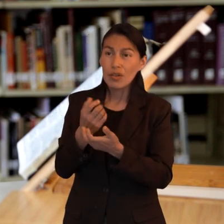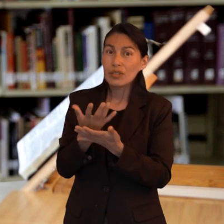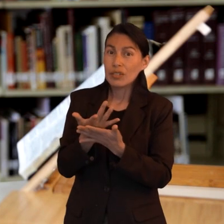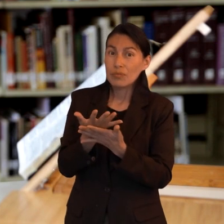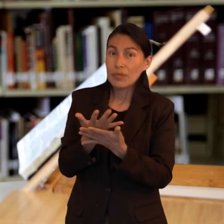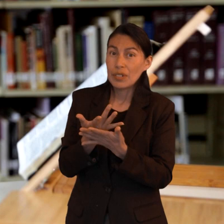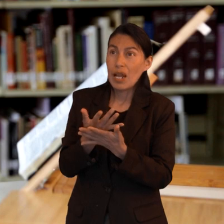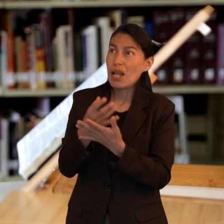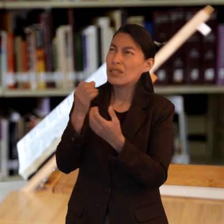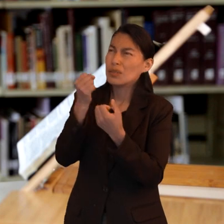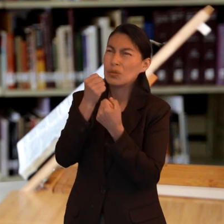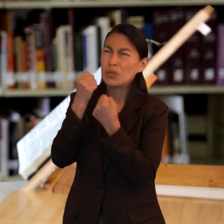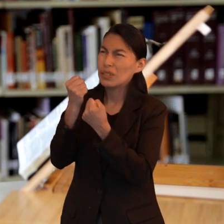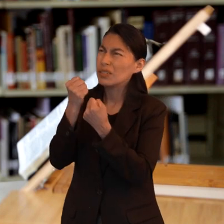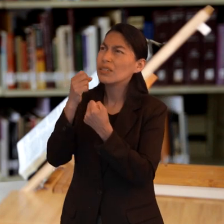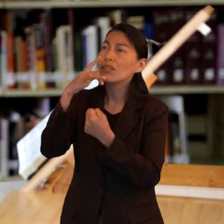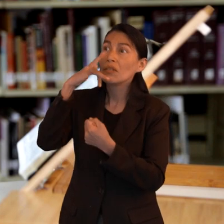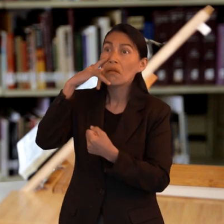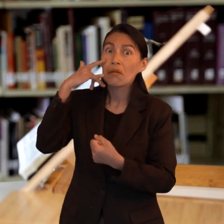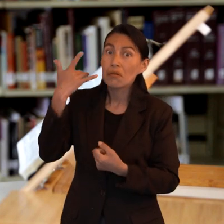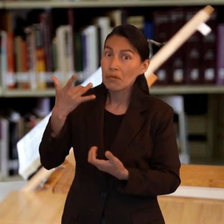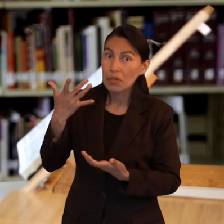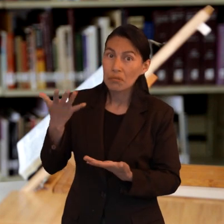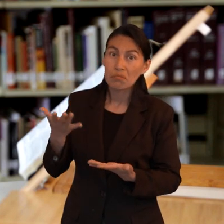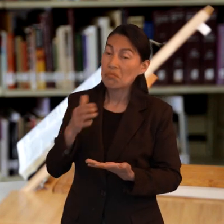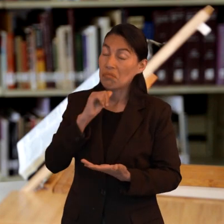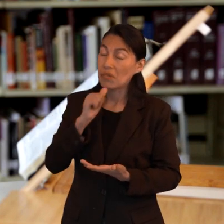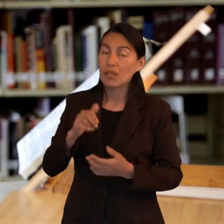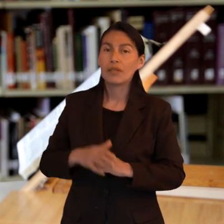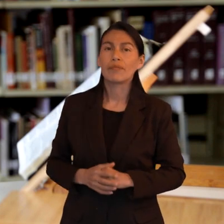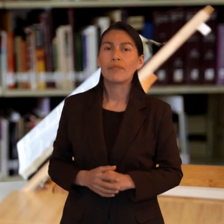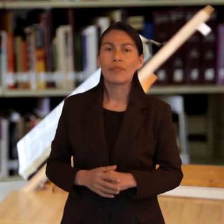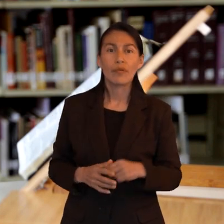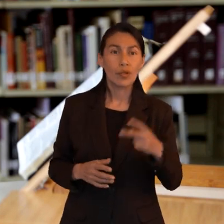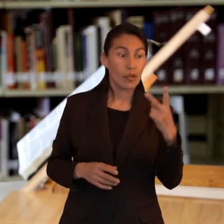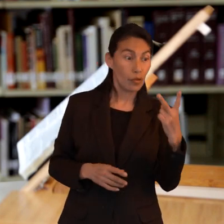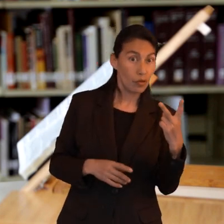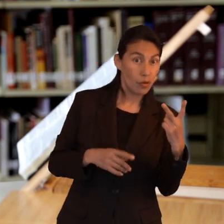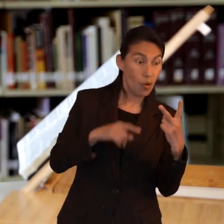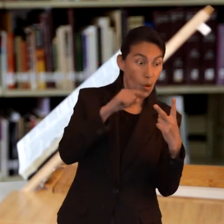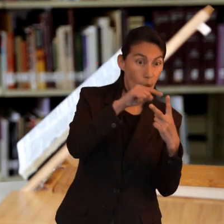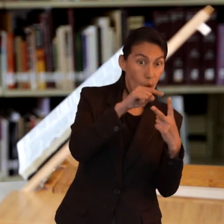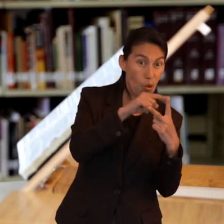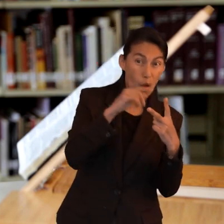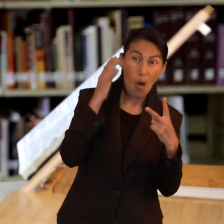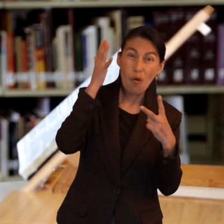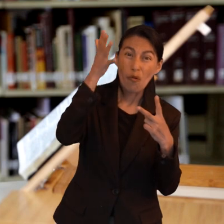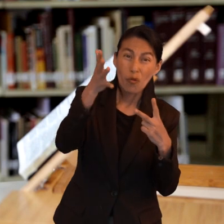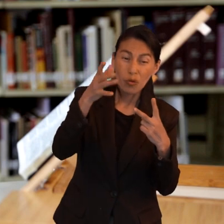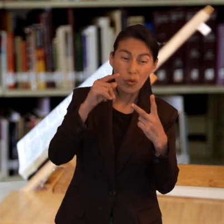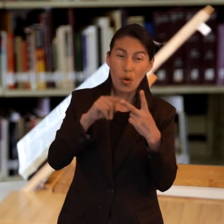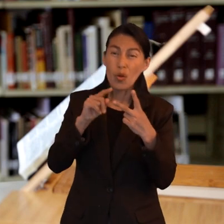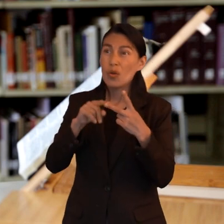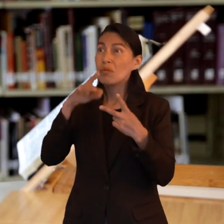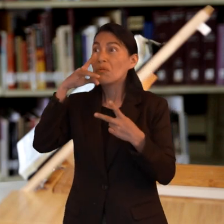la convicción de lo que no se ve ahí están las dos dimensiones de la fe lo invisible y el futuro